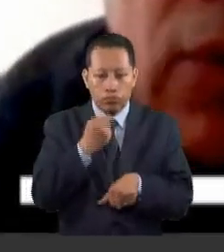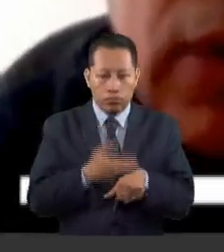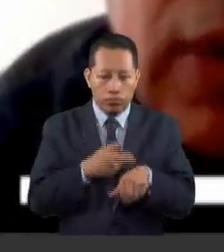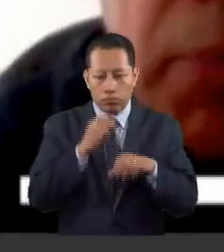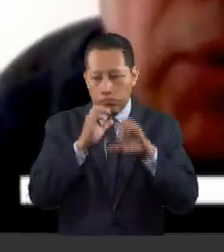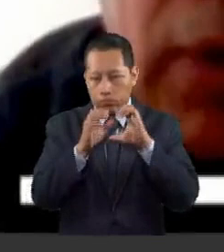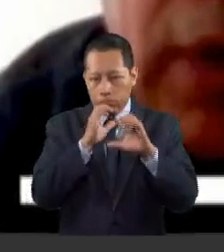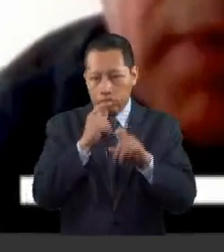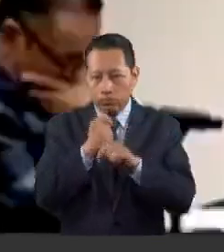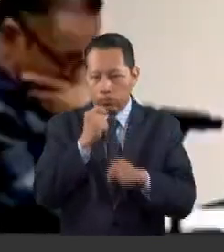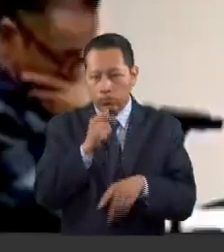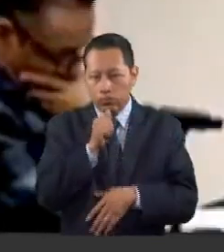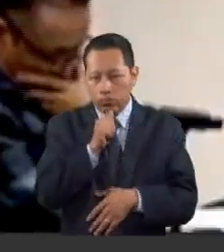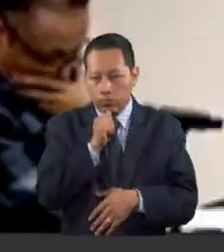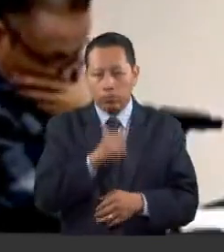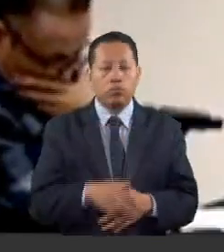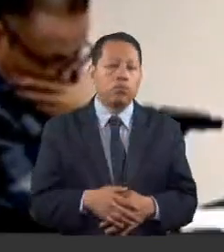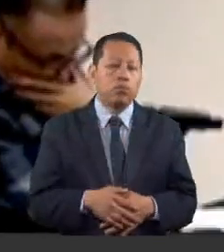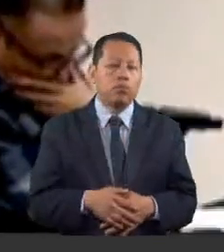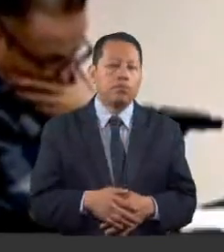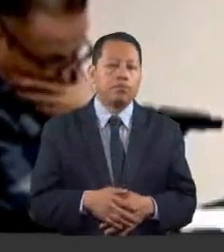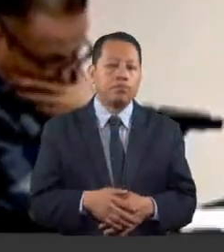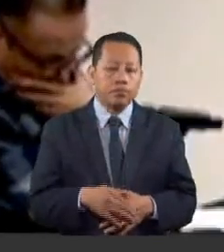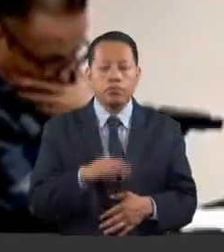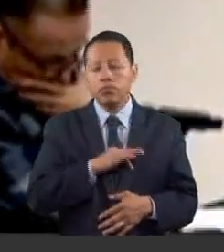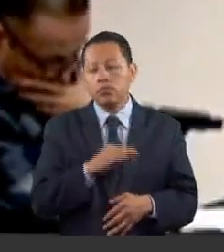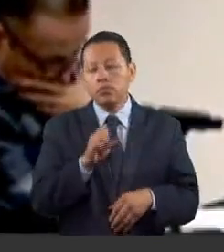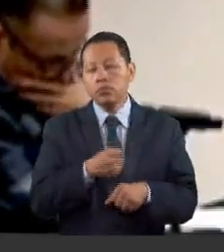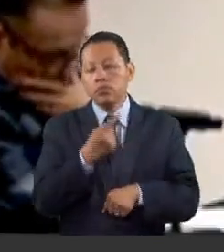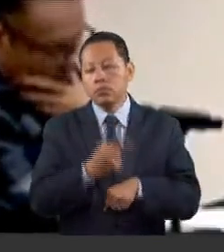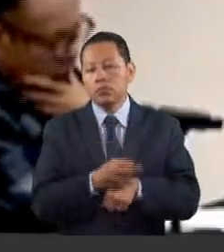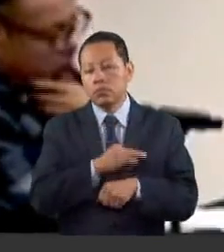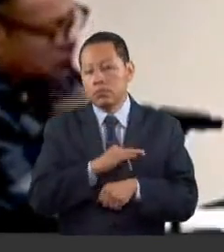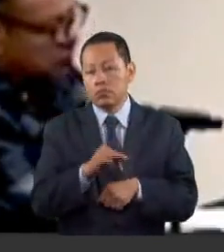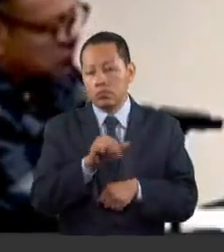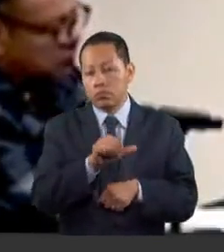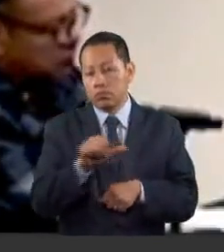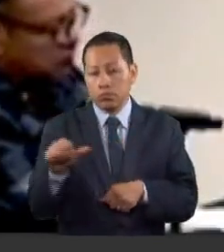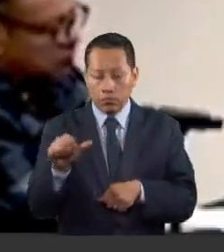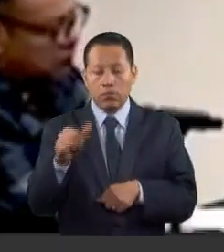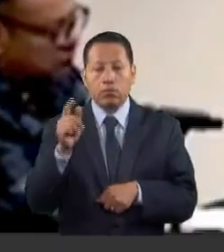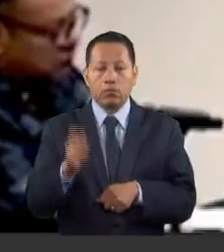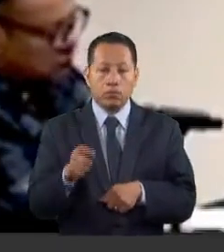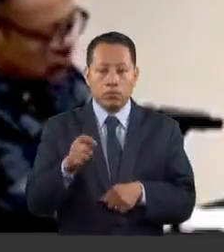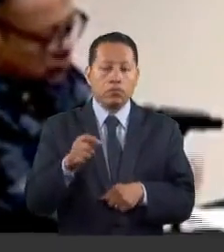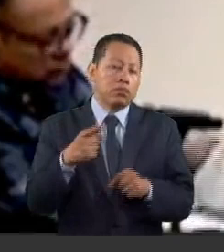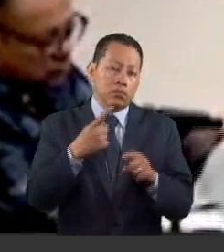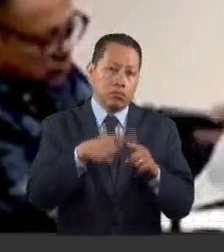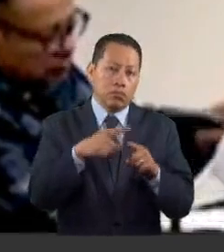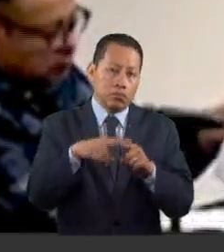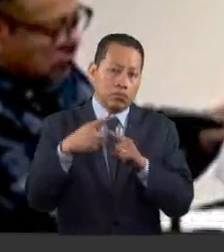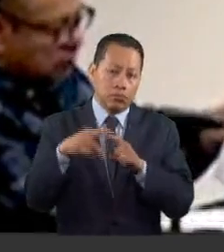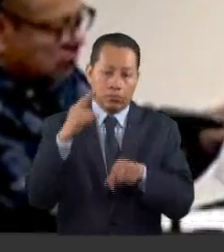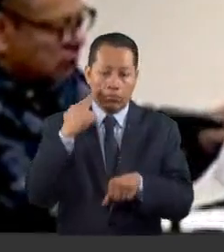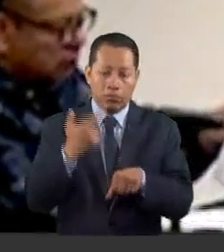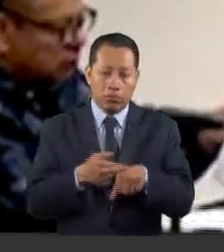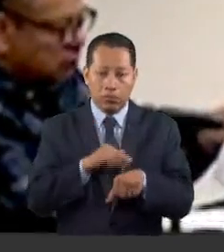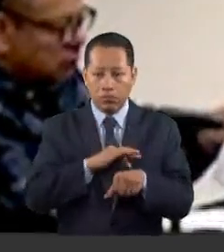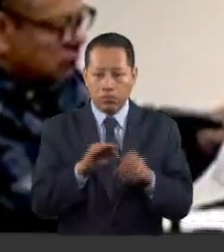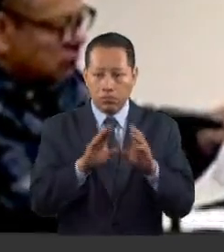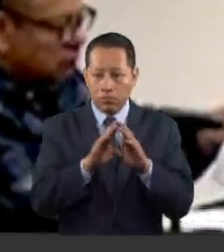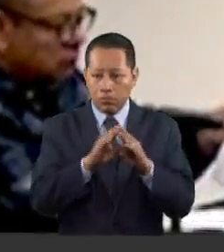Comunicaciones y Transportes. Se considera oportuno exhortar a las dependencias correspondientes para que